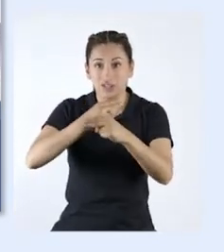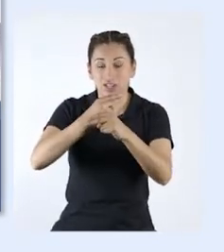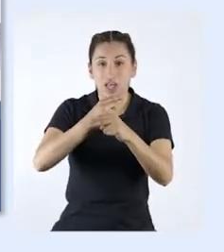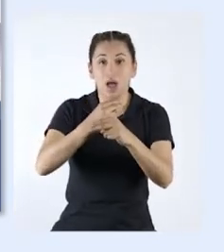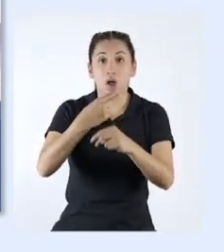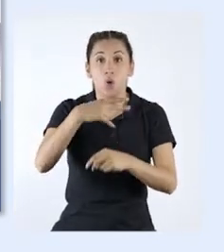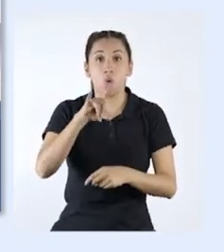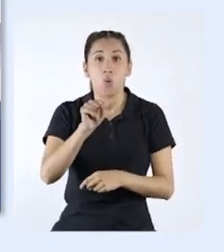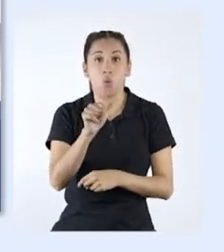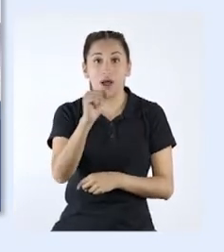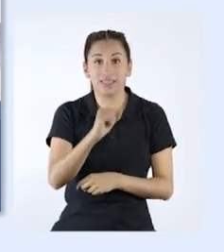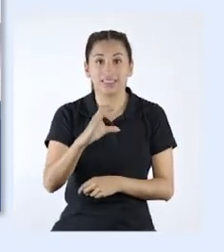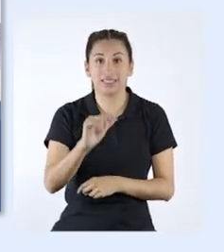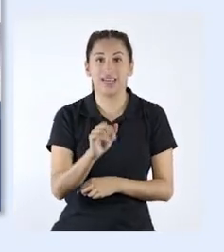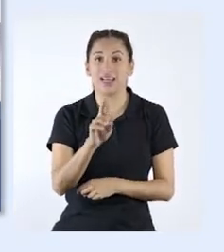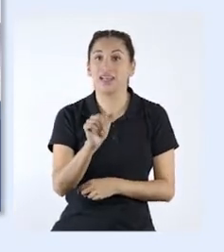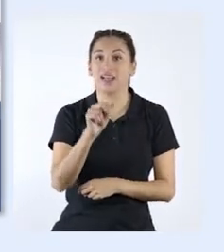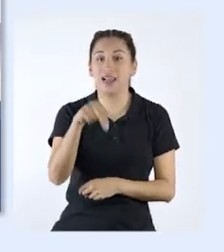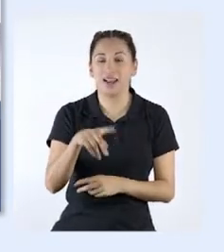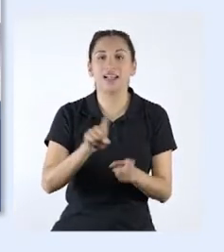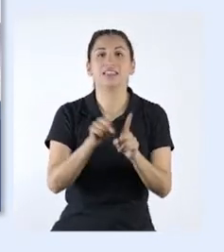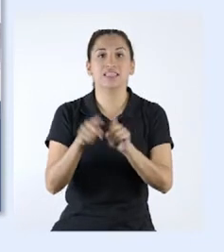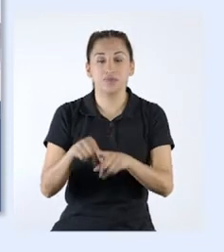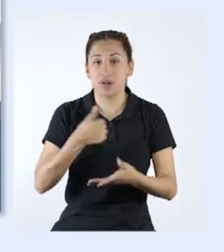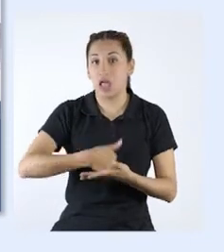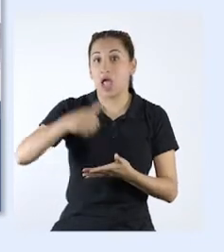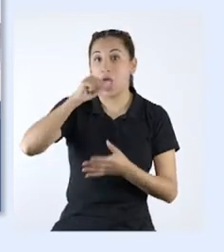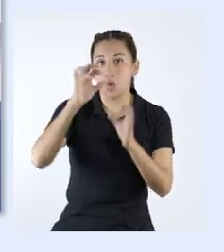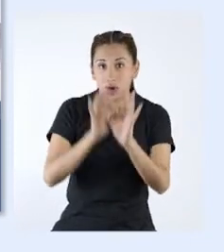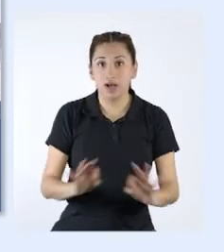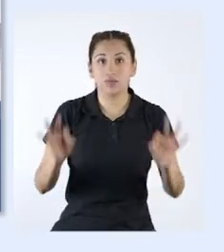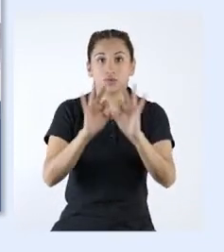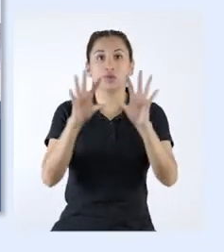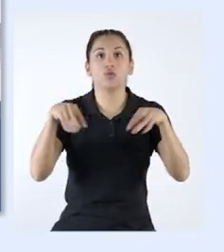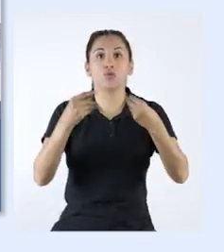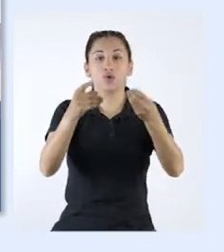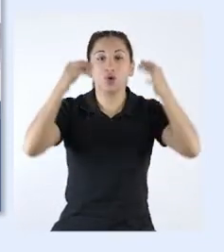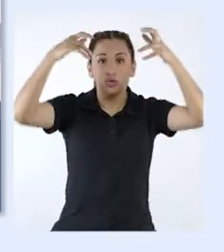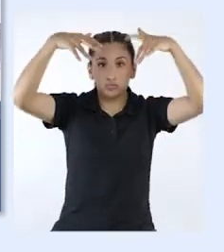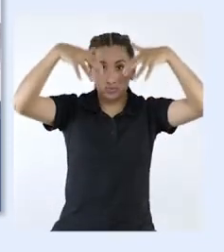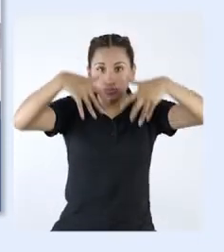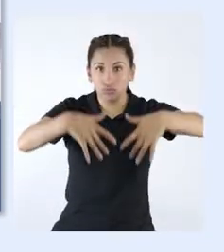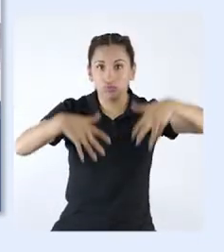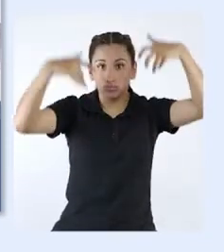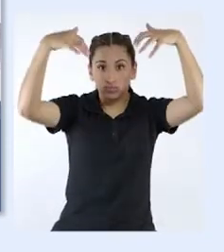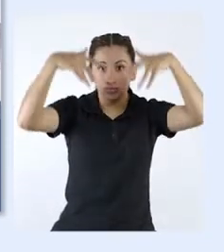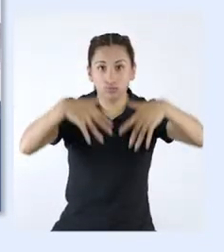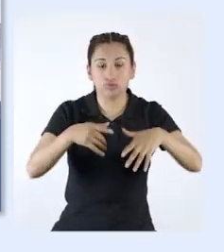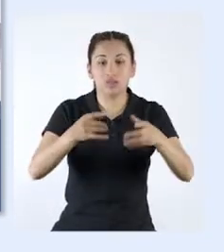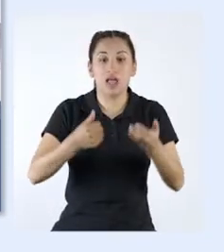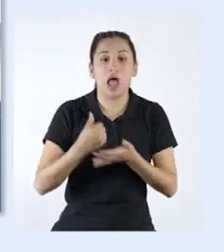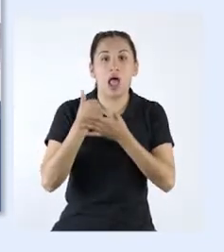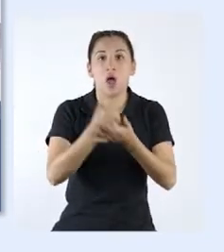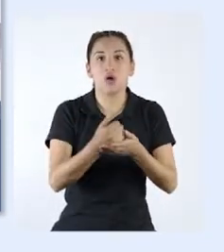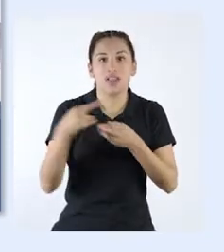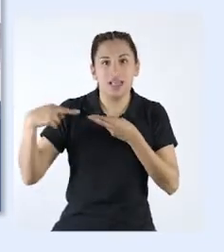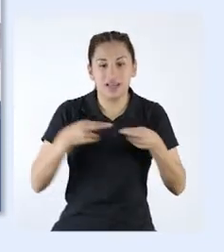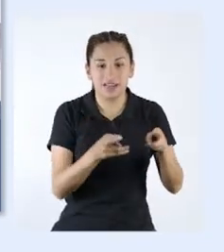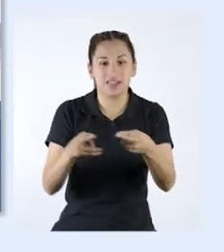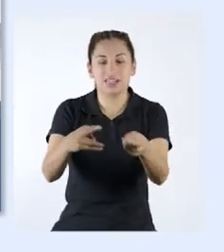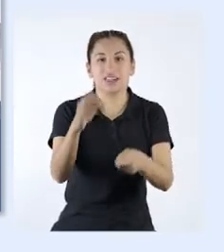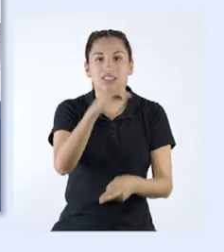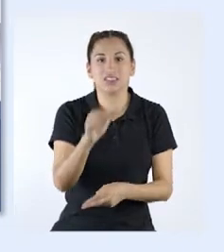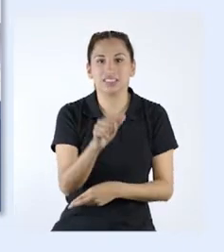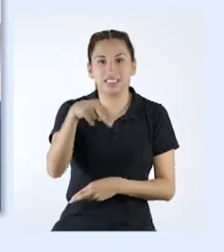Huascarán también se refleja en el potencial hidrológico, pues sus nevados alimentan la cuenca de los ríos